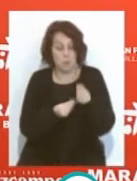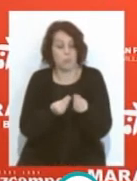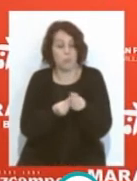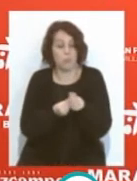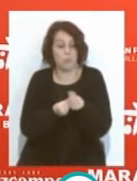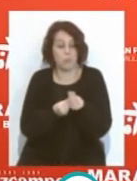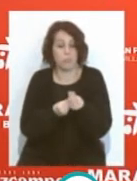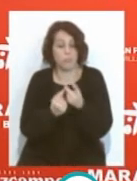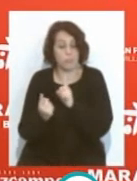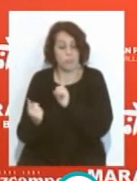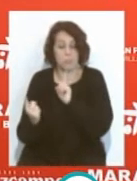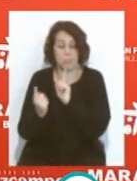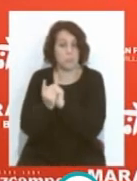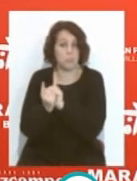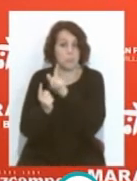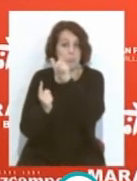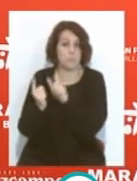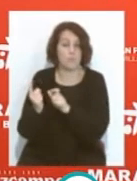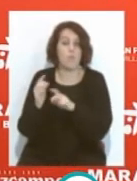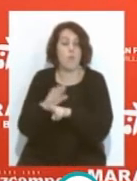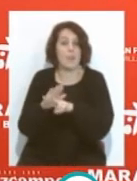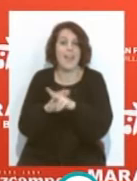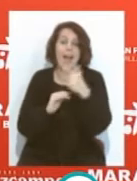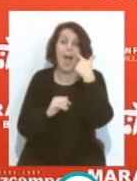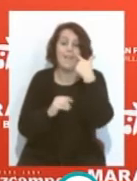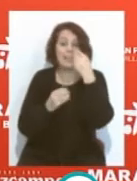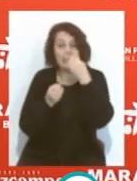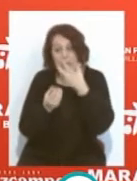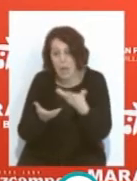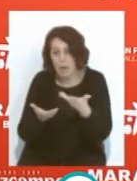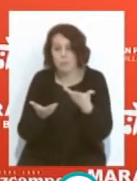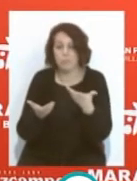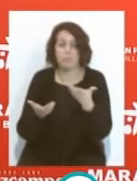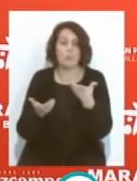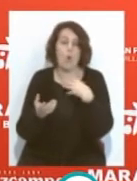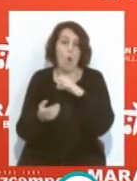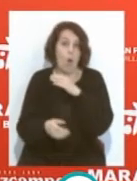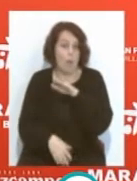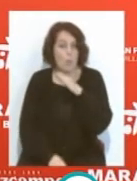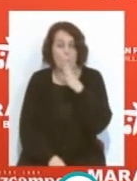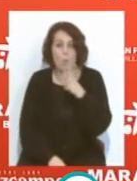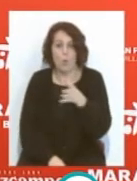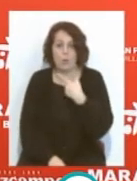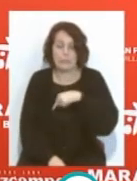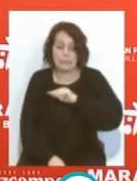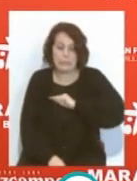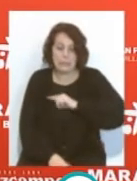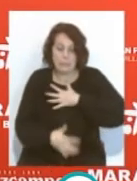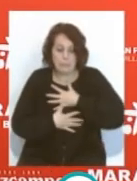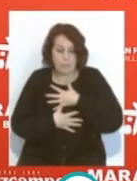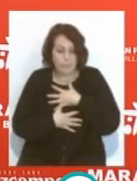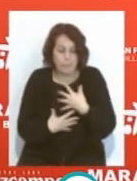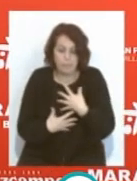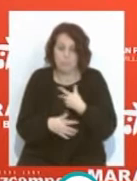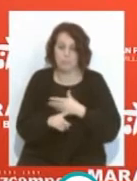obviamente al futbolista a ver cómo se encontraba a Ocampos porque sentimos que